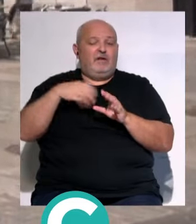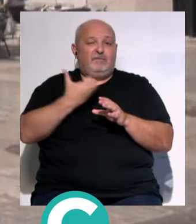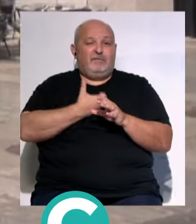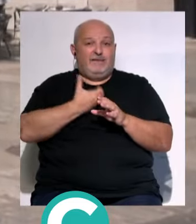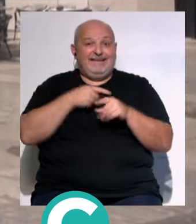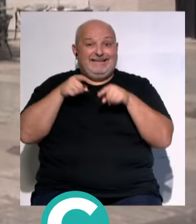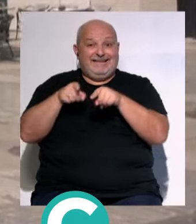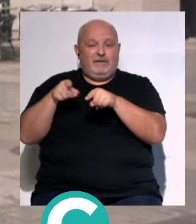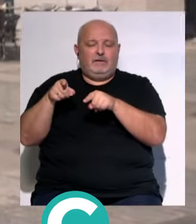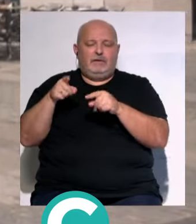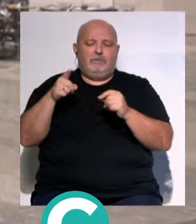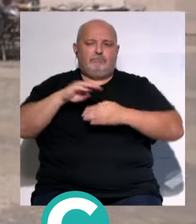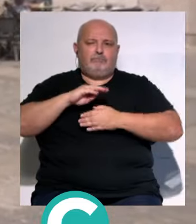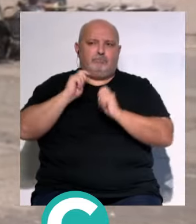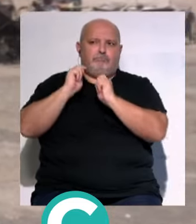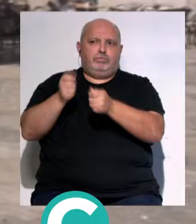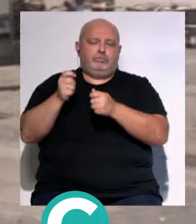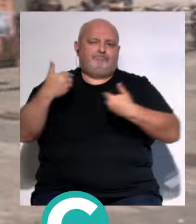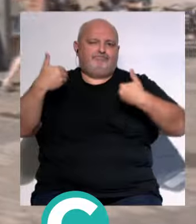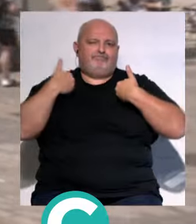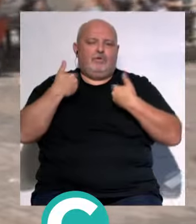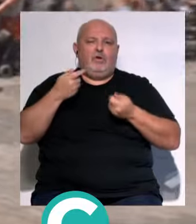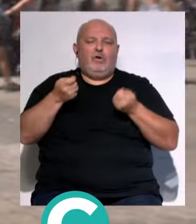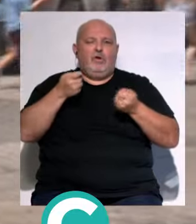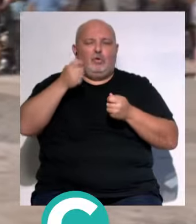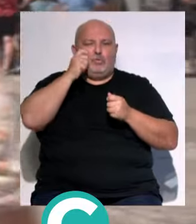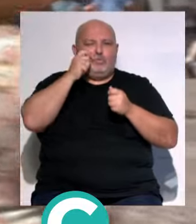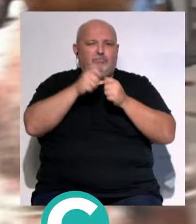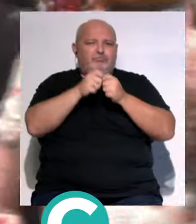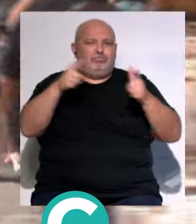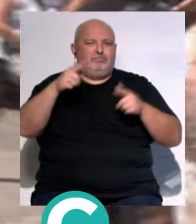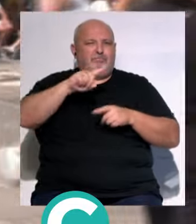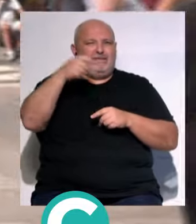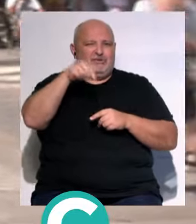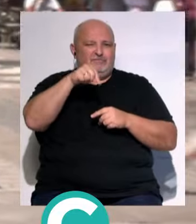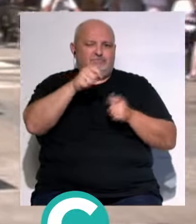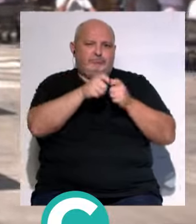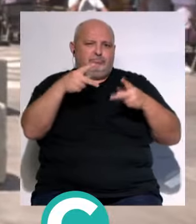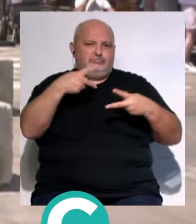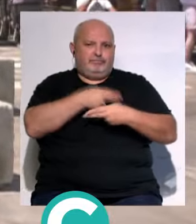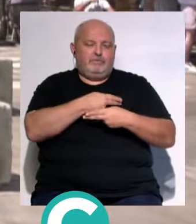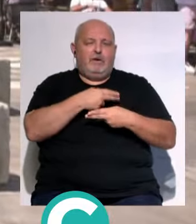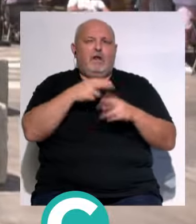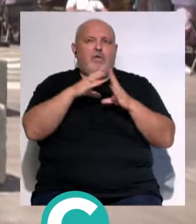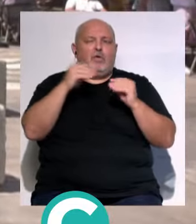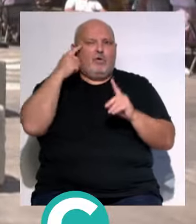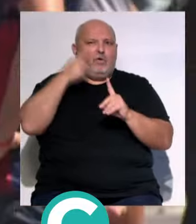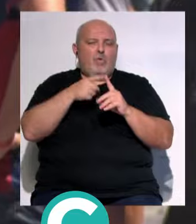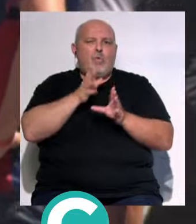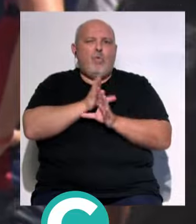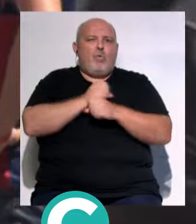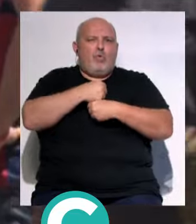ayuntamientos... ...la competencia para frenar los pisos turísticos... ...asegurando además... ...que Andalucía no es un destino